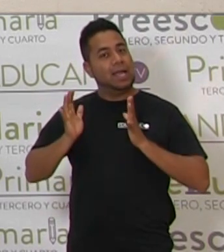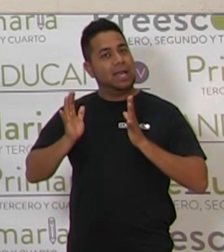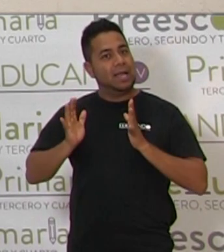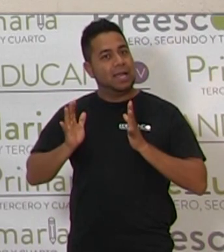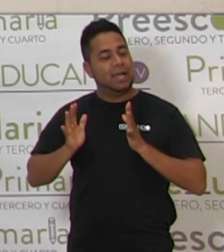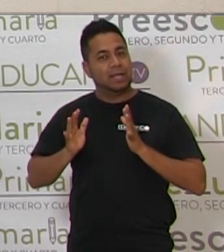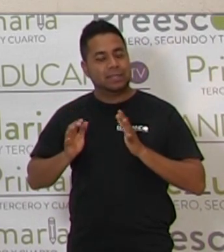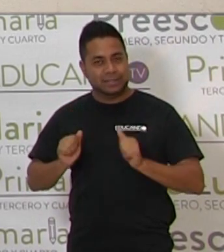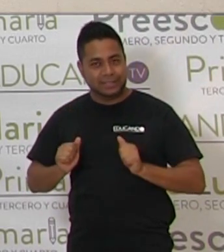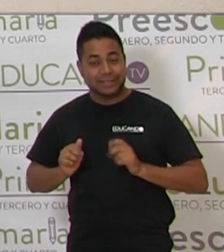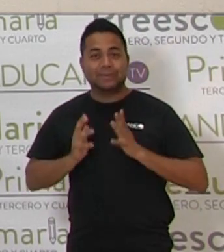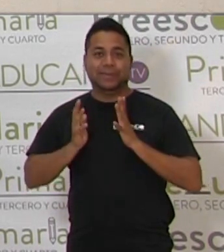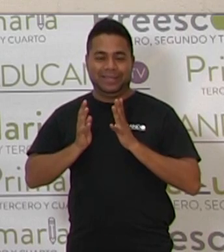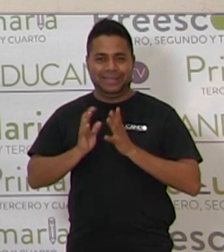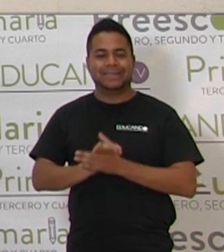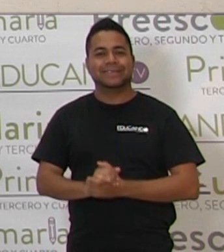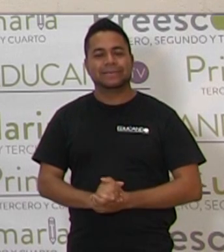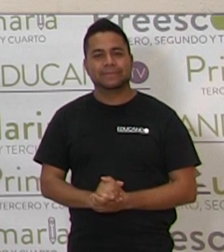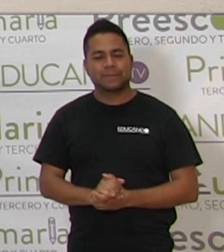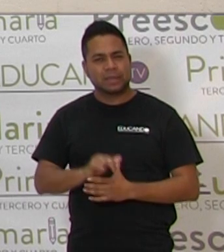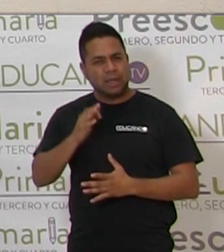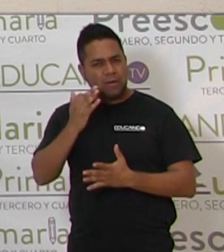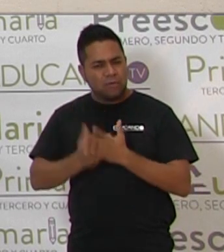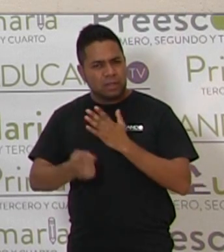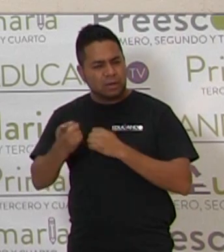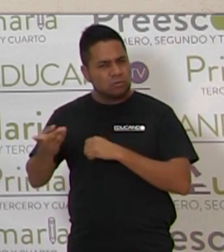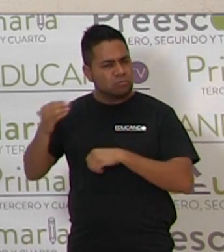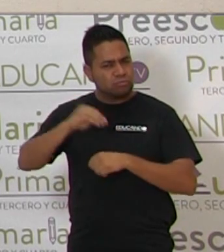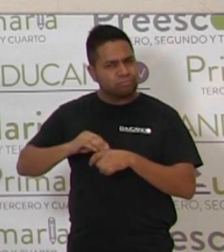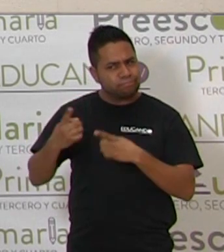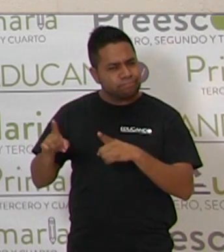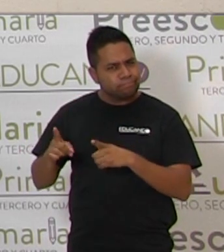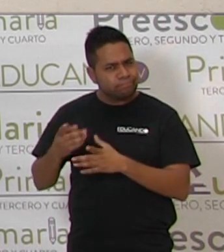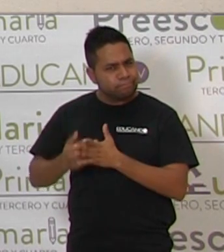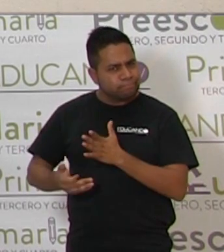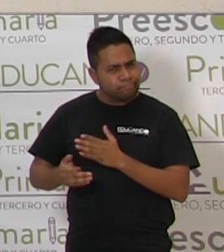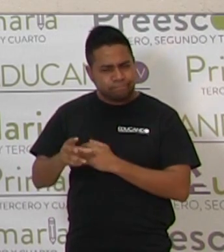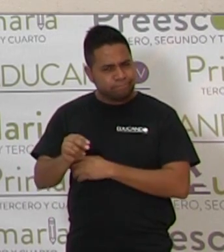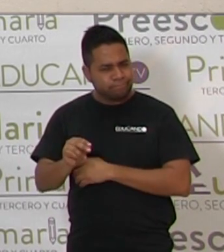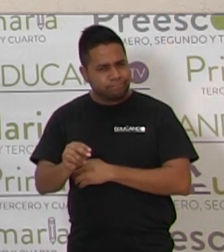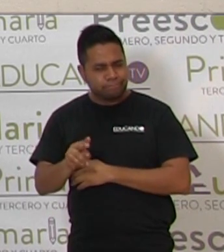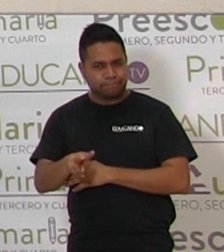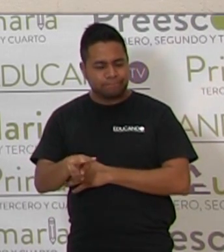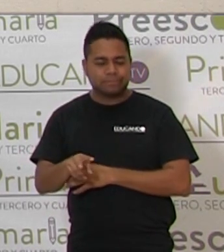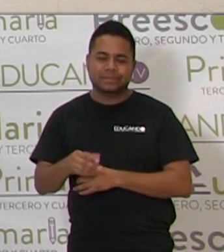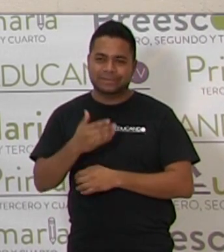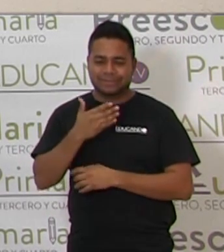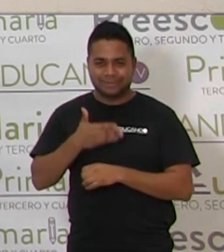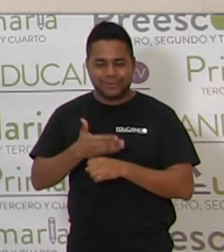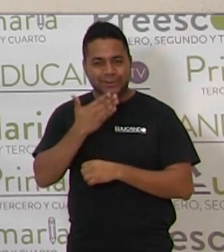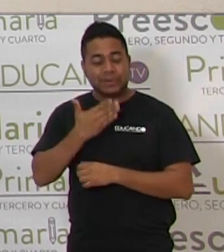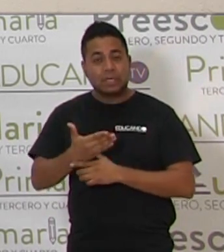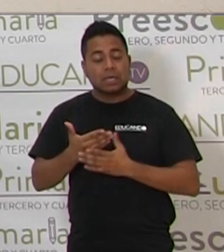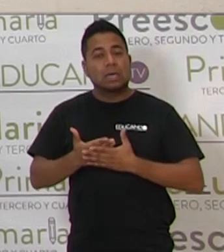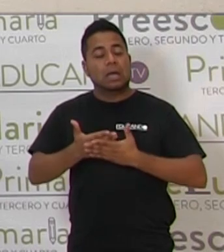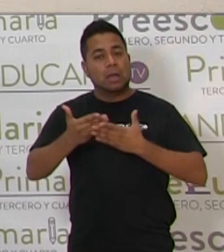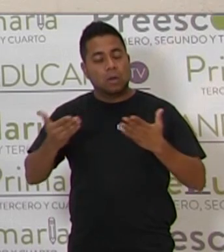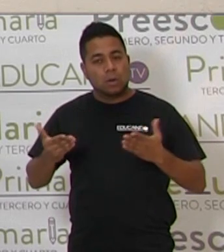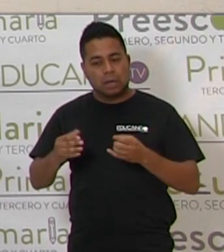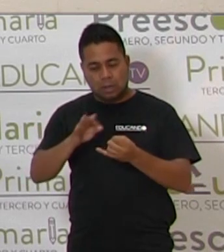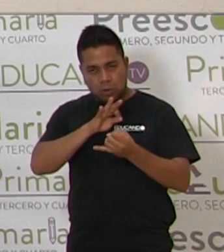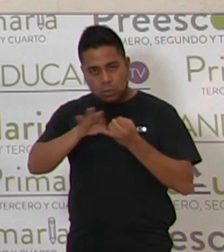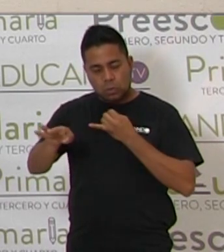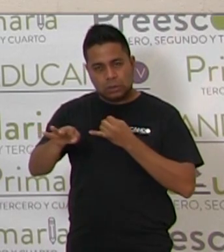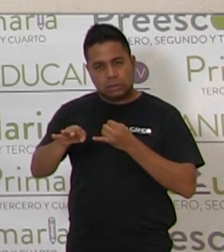sorprendido. ¿Me falta alguno de los que hemos visto, David? No, ¿verdad? Muy bien. Ahora,